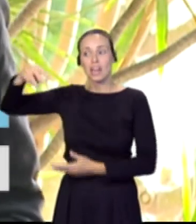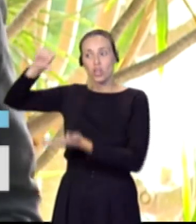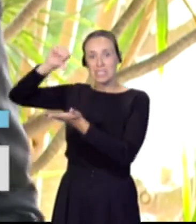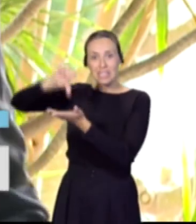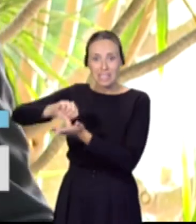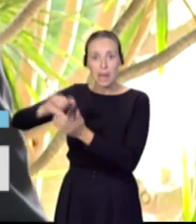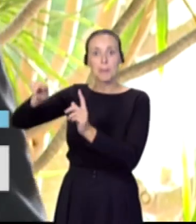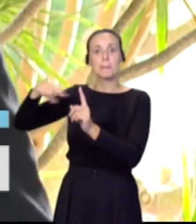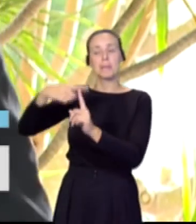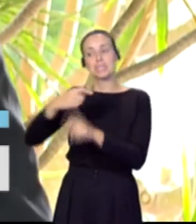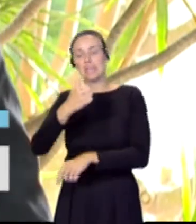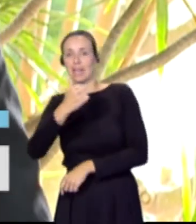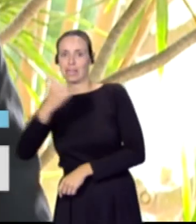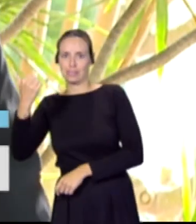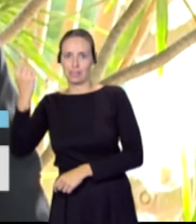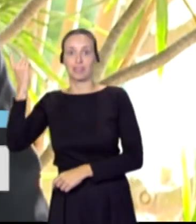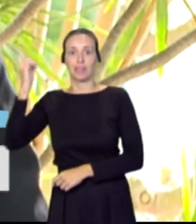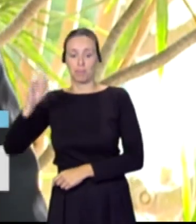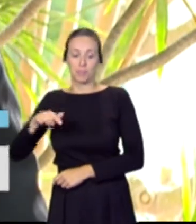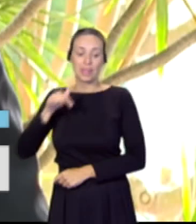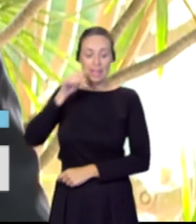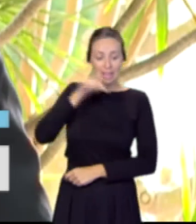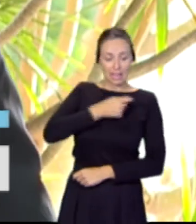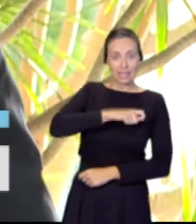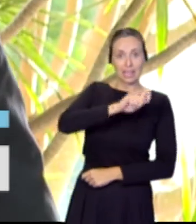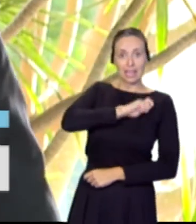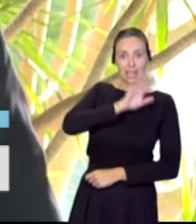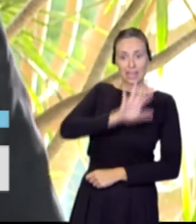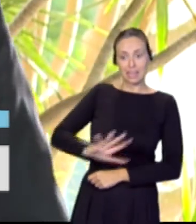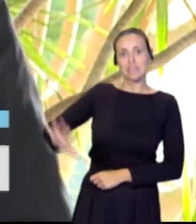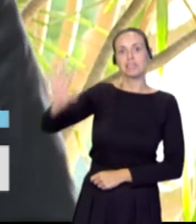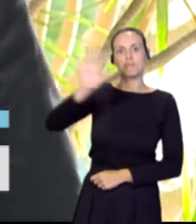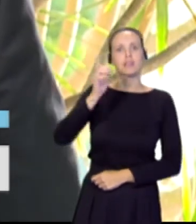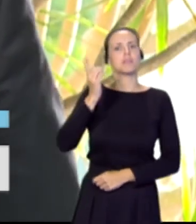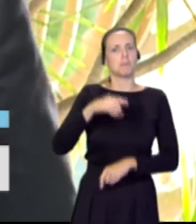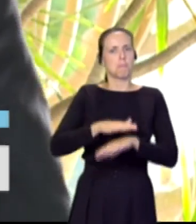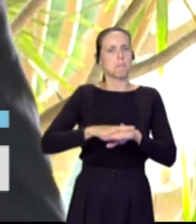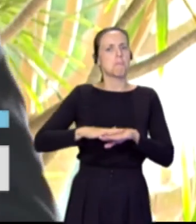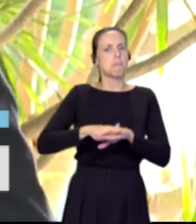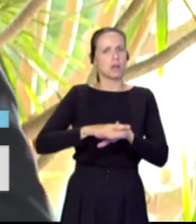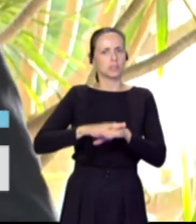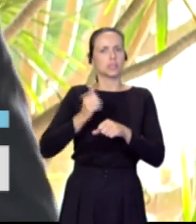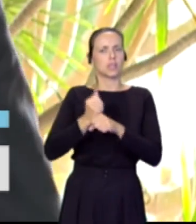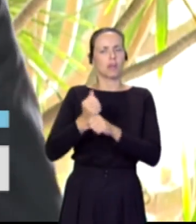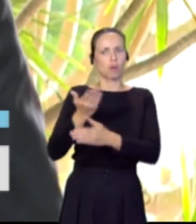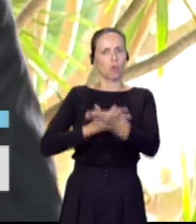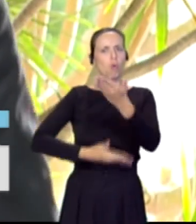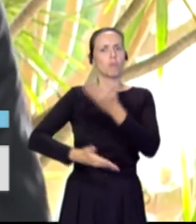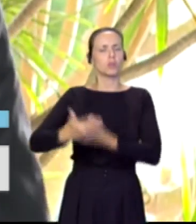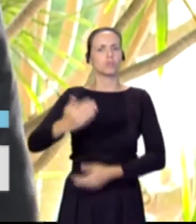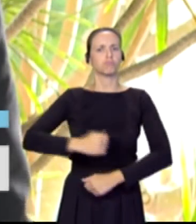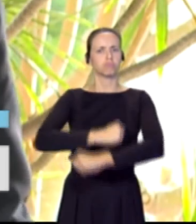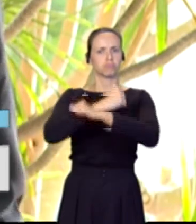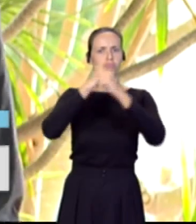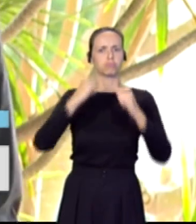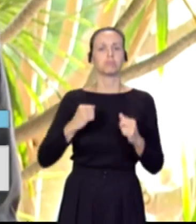también aquí, en España, tenemos unas bases de cooperación sólidas sobre la gestión